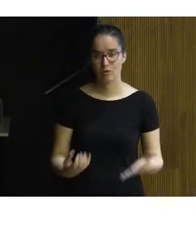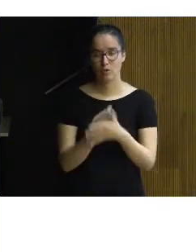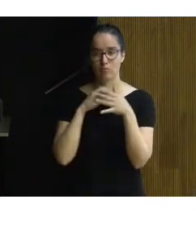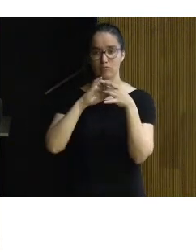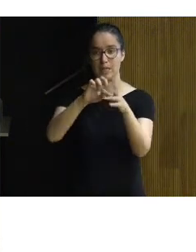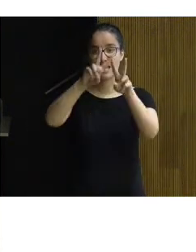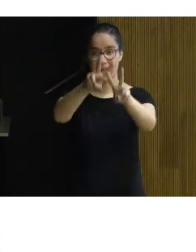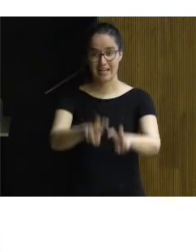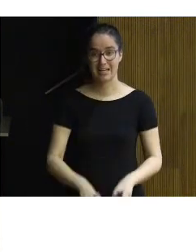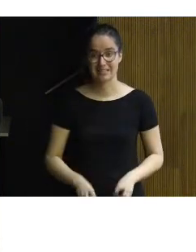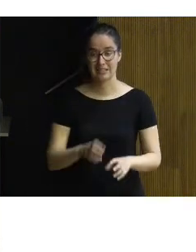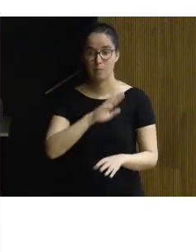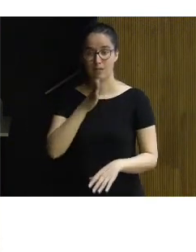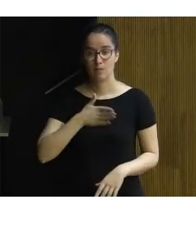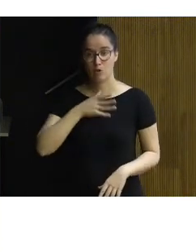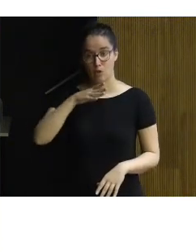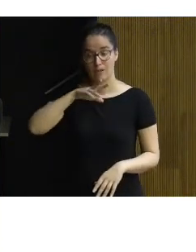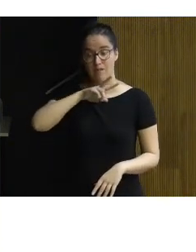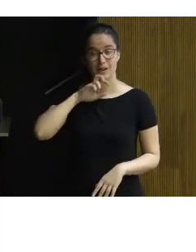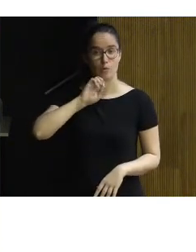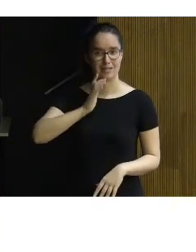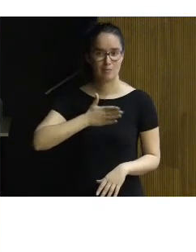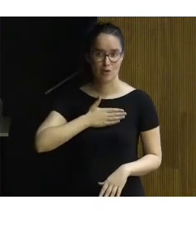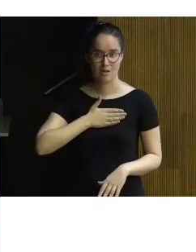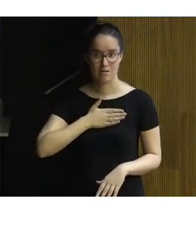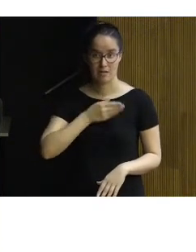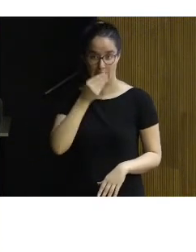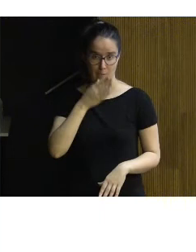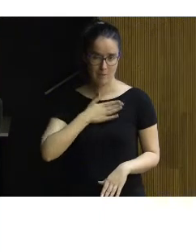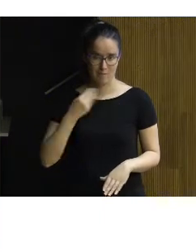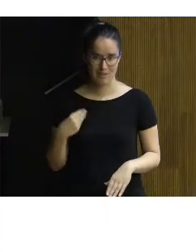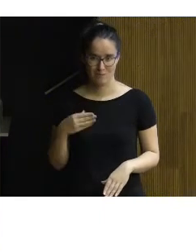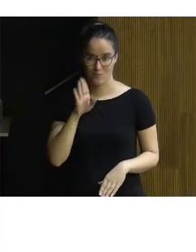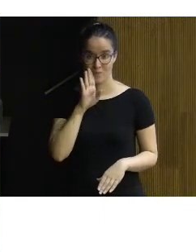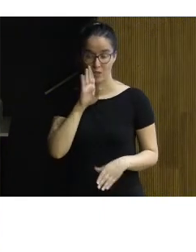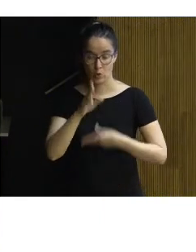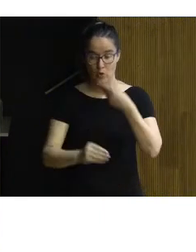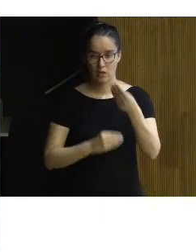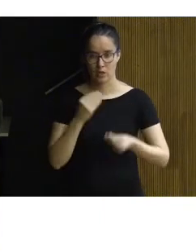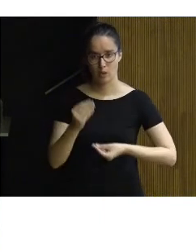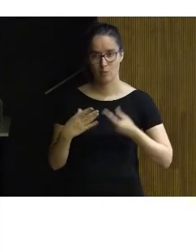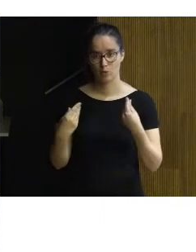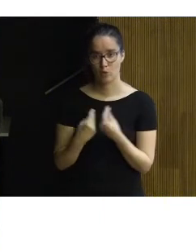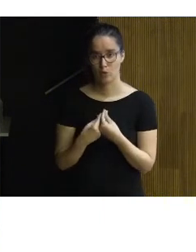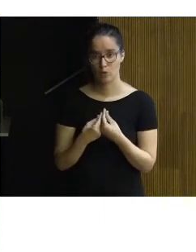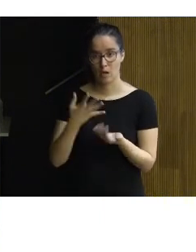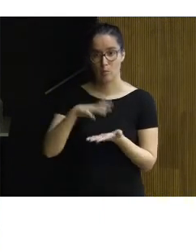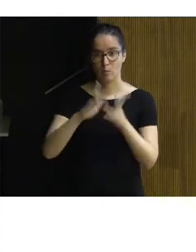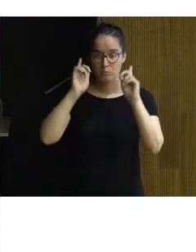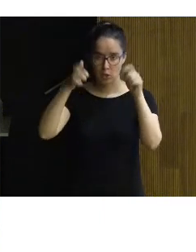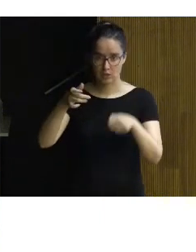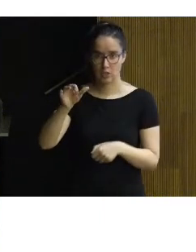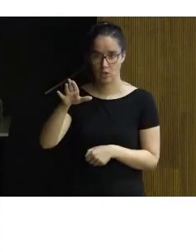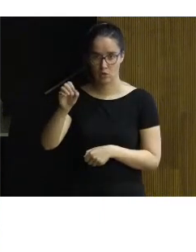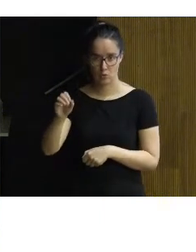que es el análisis del patrimonio del valor patrimonial de ese bien ¿no? y eso es lo que hicimos pues con con el con